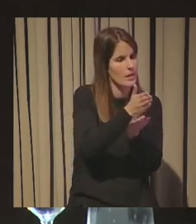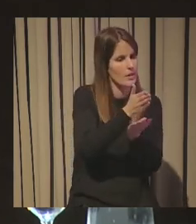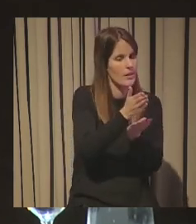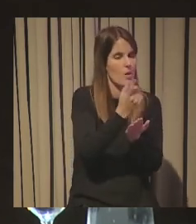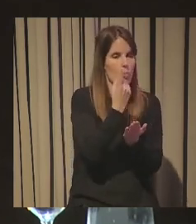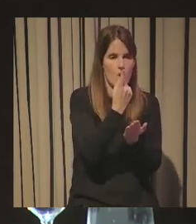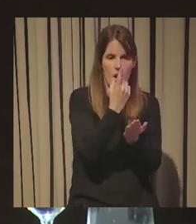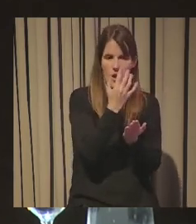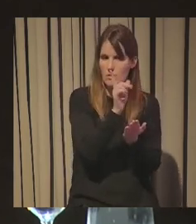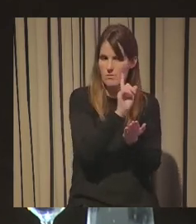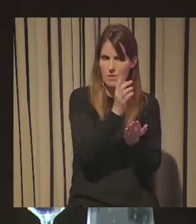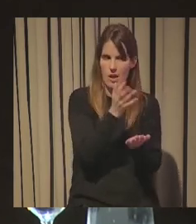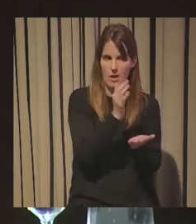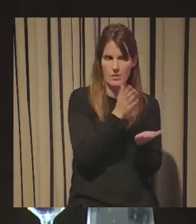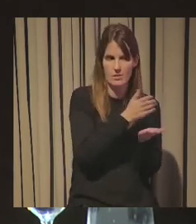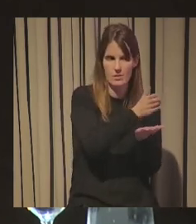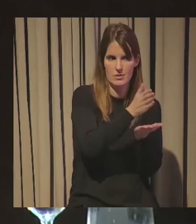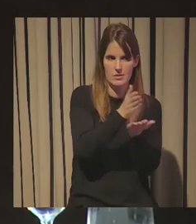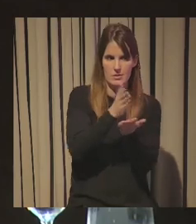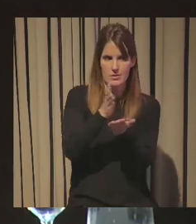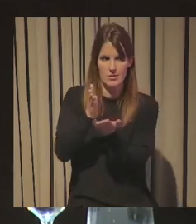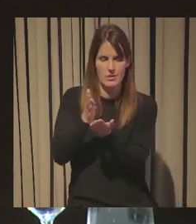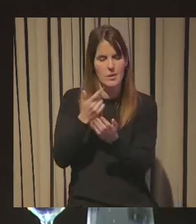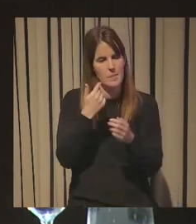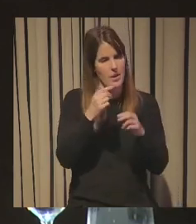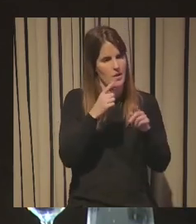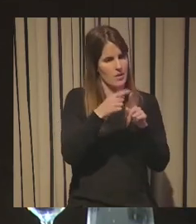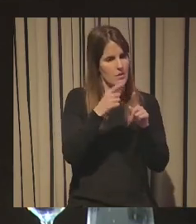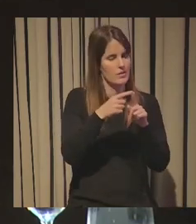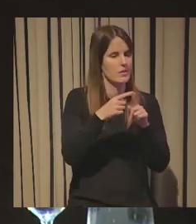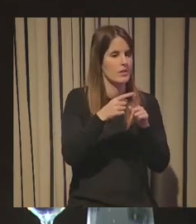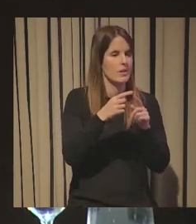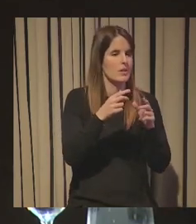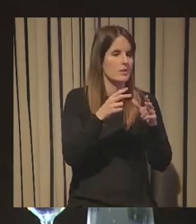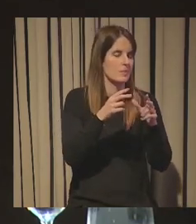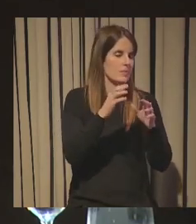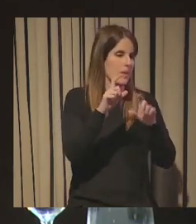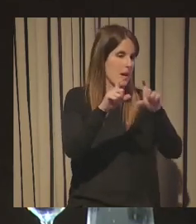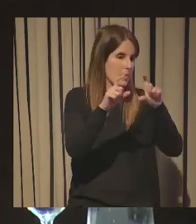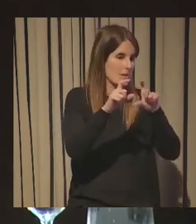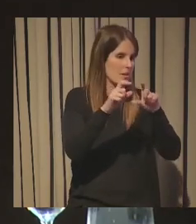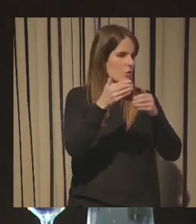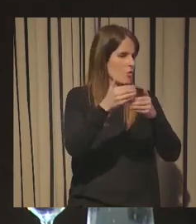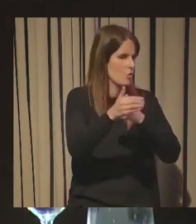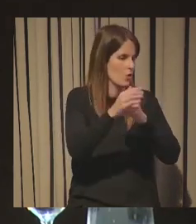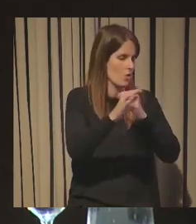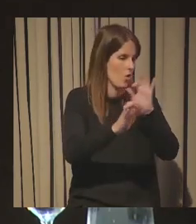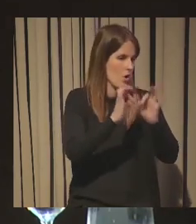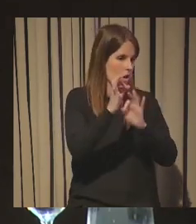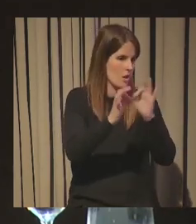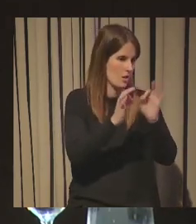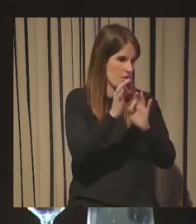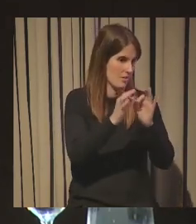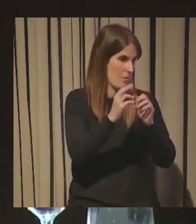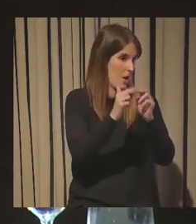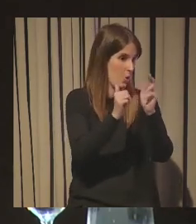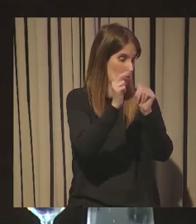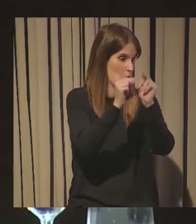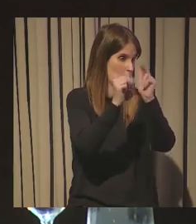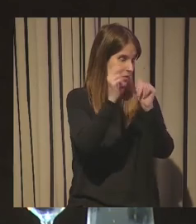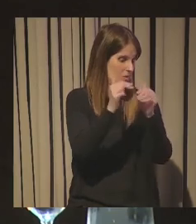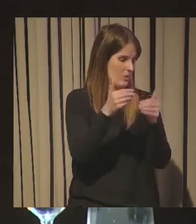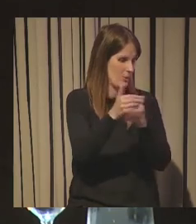tendencia sino cuáles van a ser las tendencias de cara pues bueno a que construyamos las organizaciones del futuro que son las que construirán el futuro ¿no?